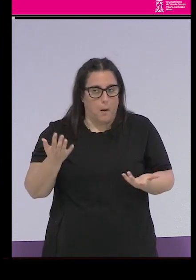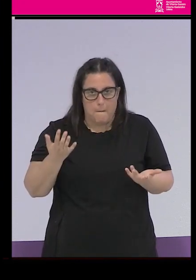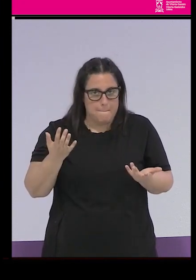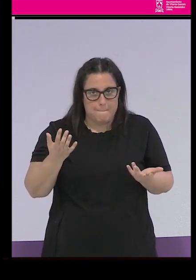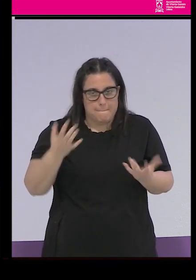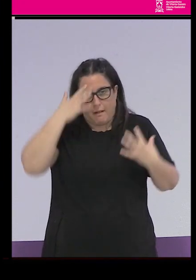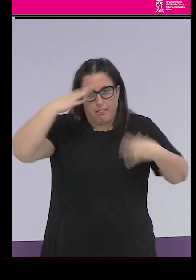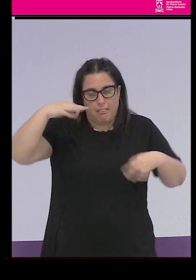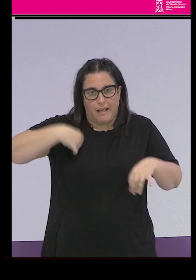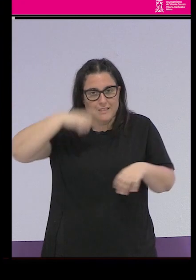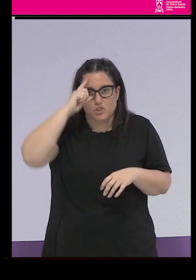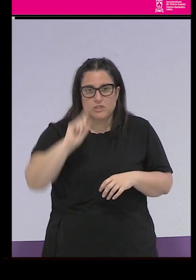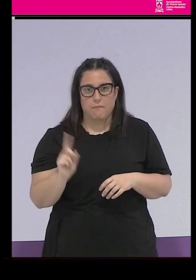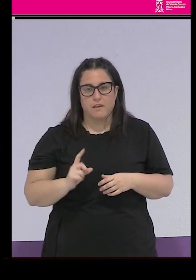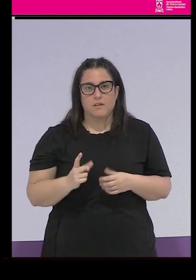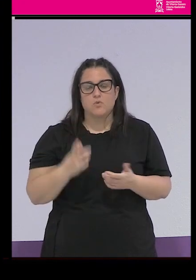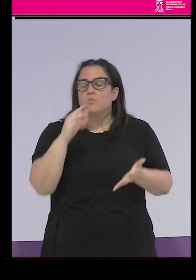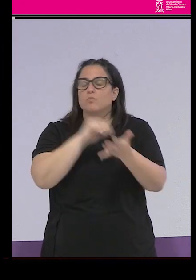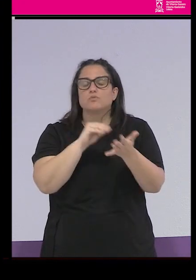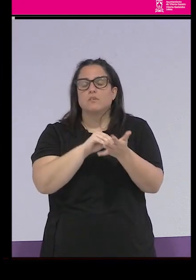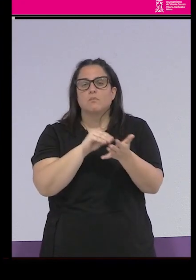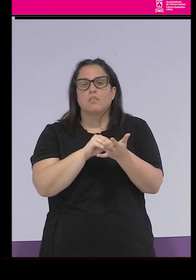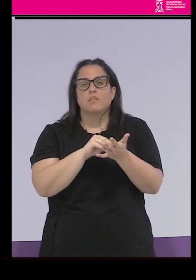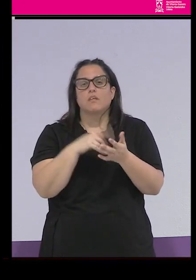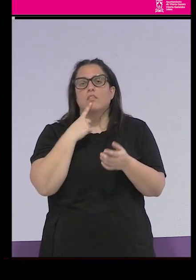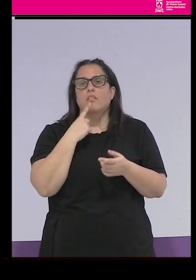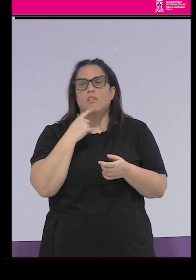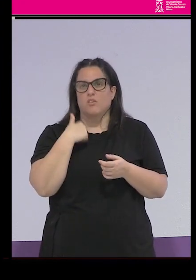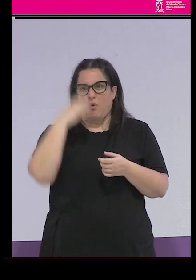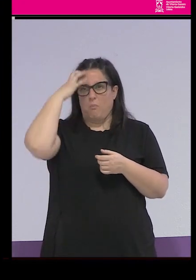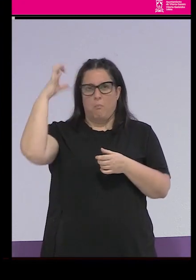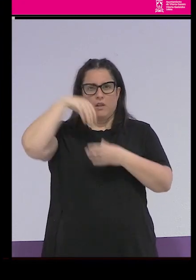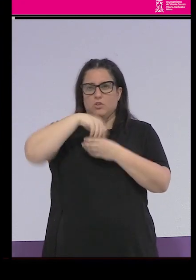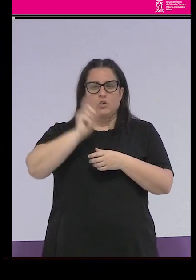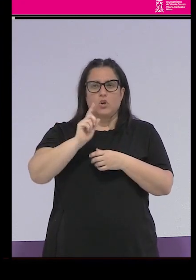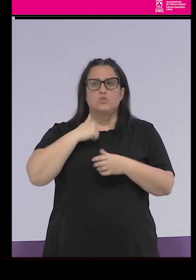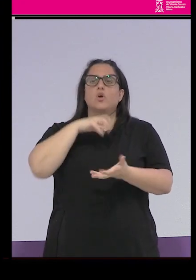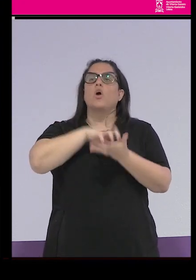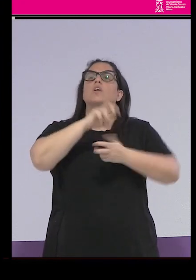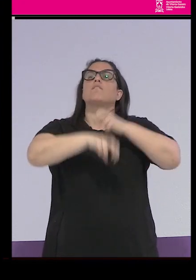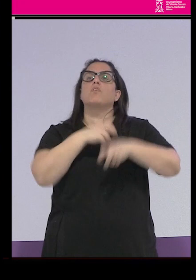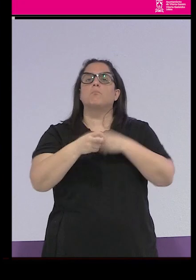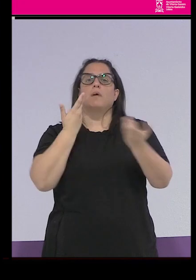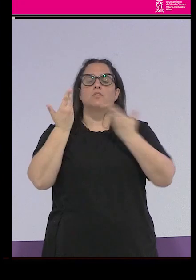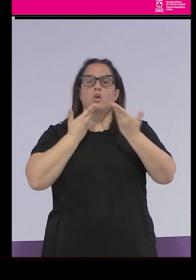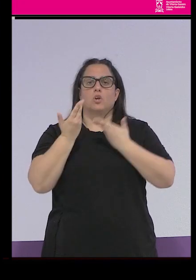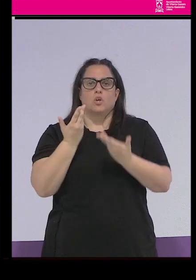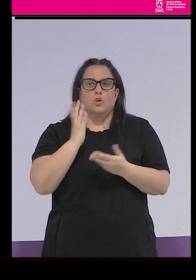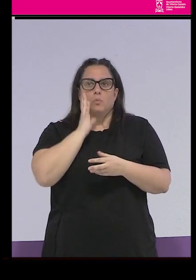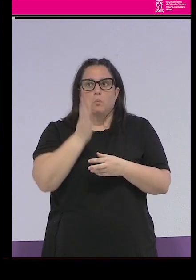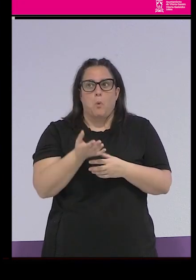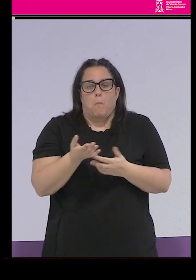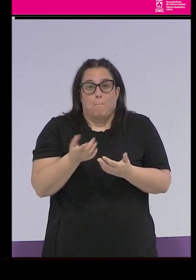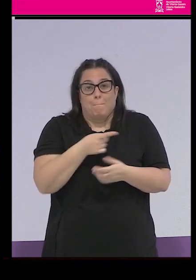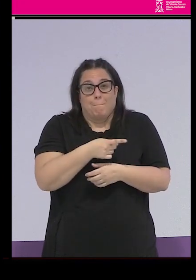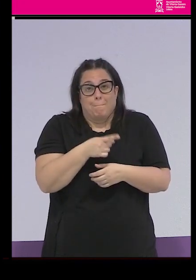Ministerio de Justicia, ¿no? O en muchas ocasiones dicen, no, no, yo Patronato, ¿no? Yo estuve en un reformatorio, ¿no? Porque cómo iban a saber y que tiene